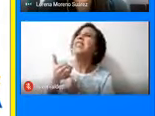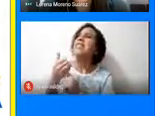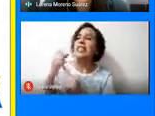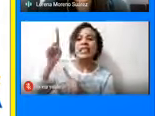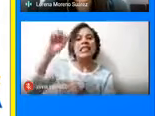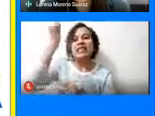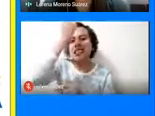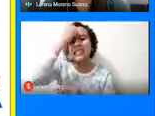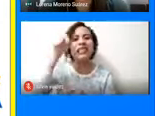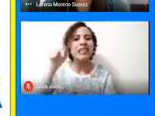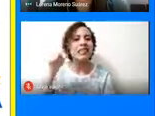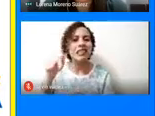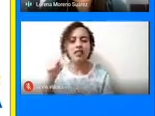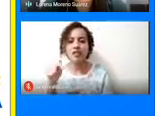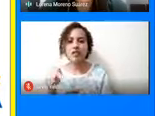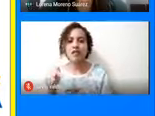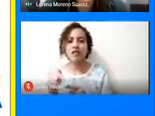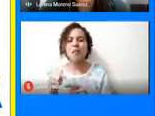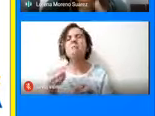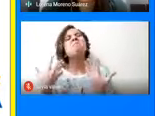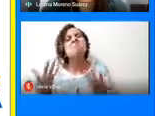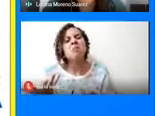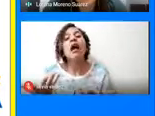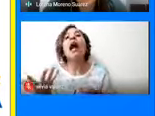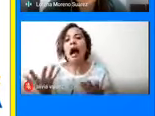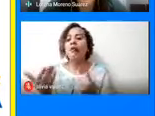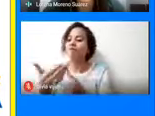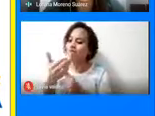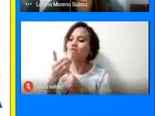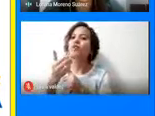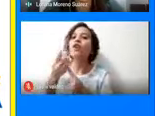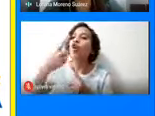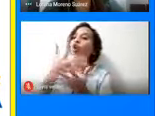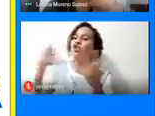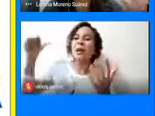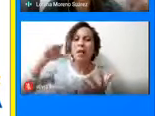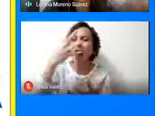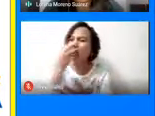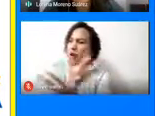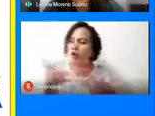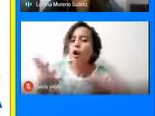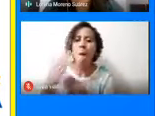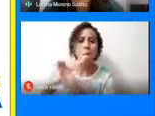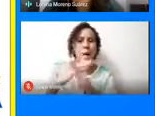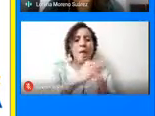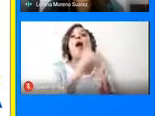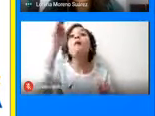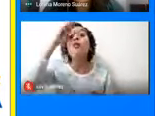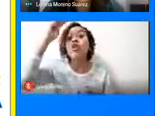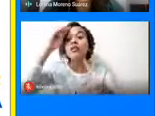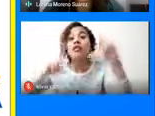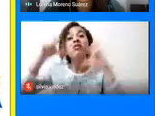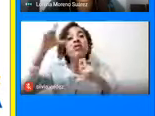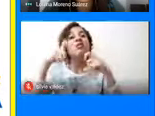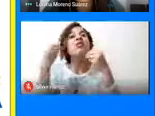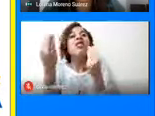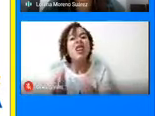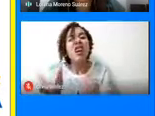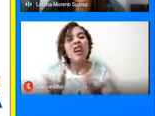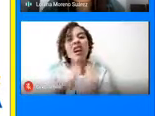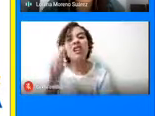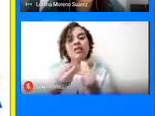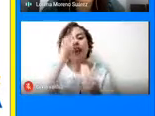para la prevención de los delitos. Entonces, la policía de turismo nos